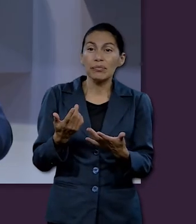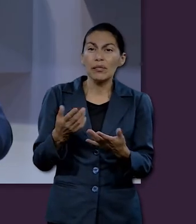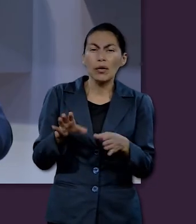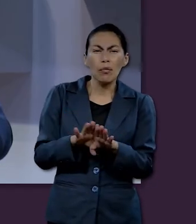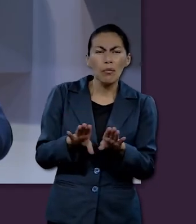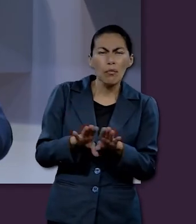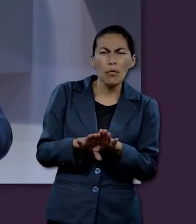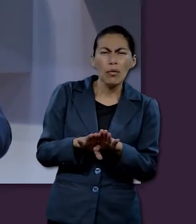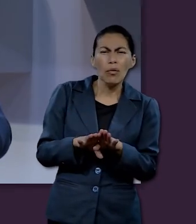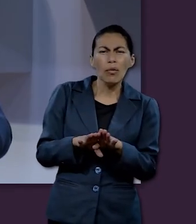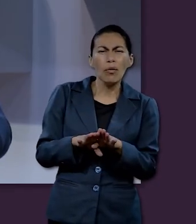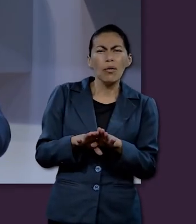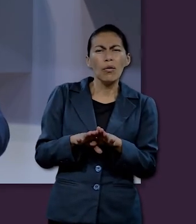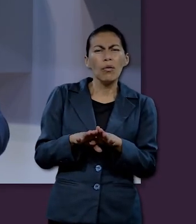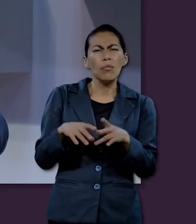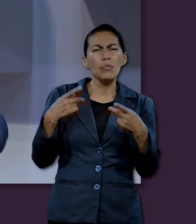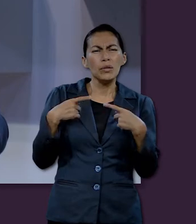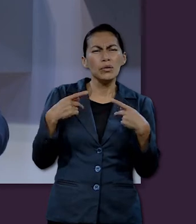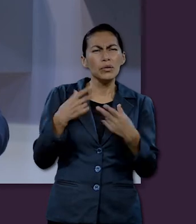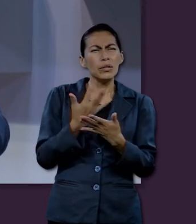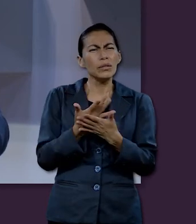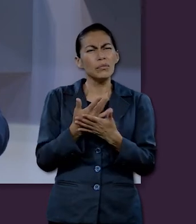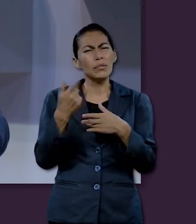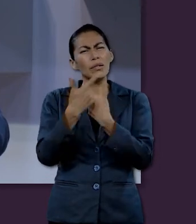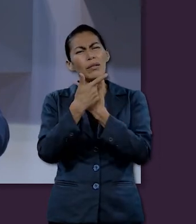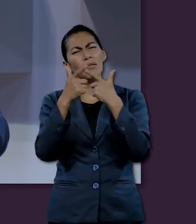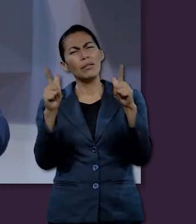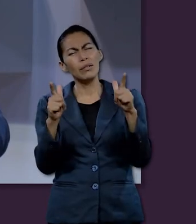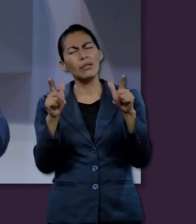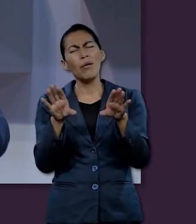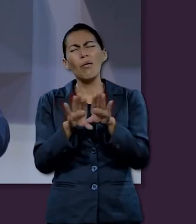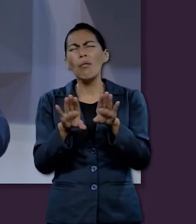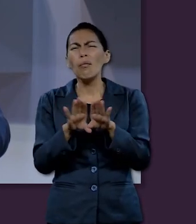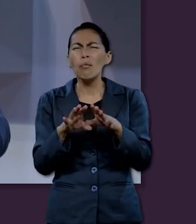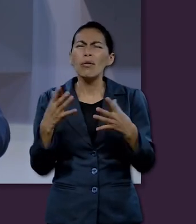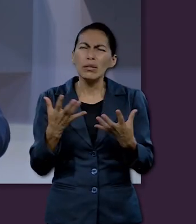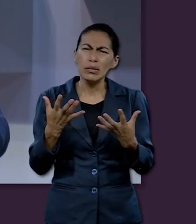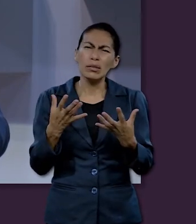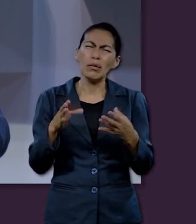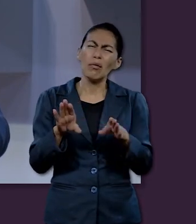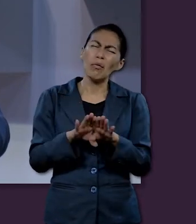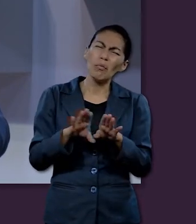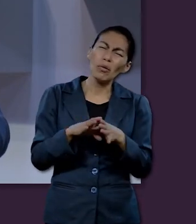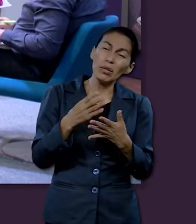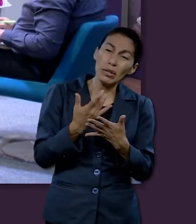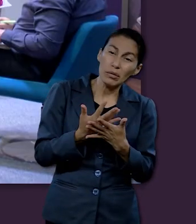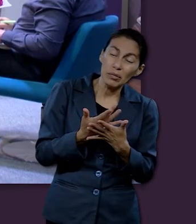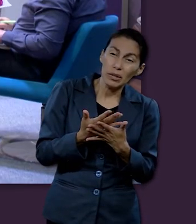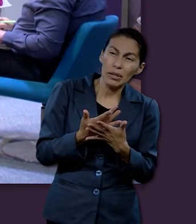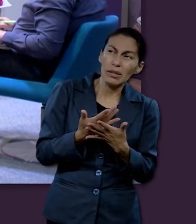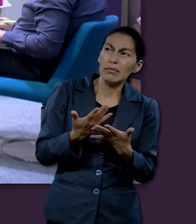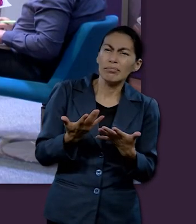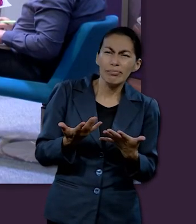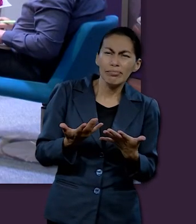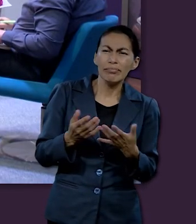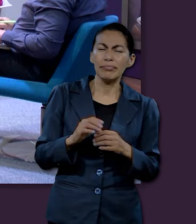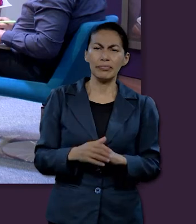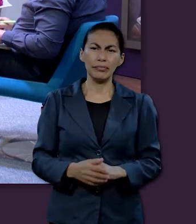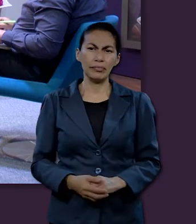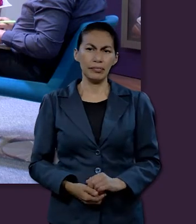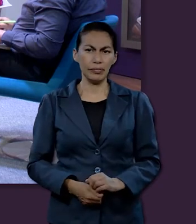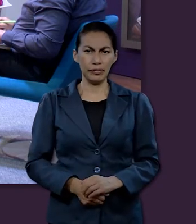para los que esperan ansioso la liberación? Una liberación futura. ¿Qué motivos podemos nosotros